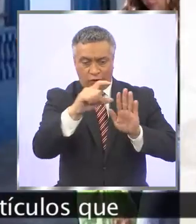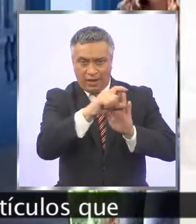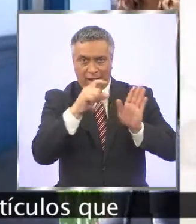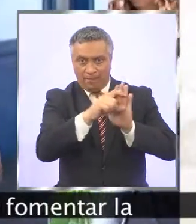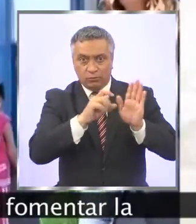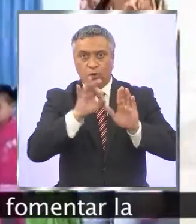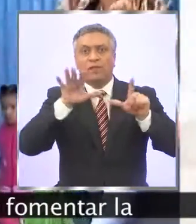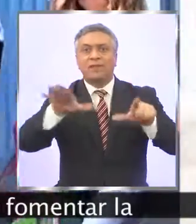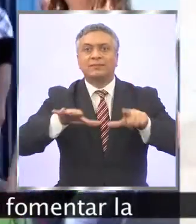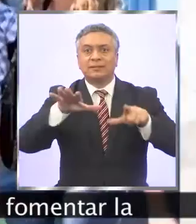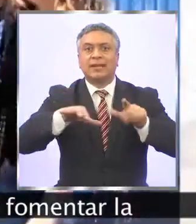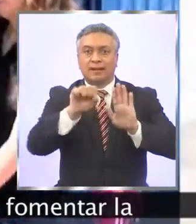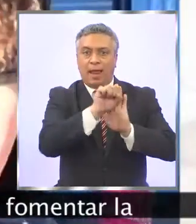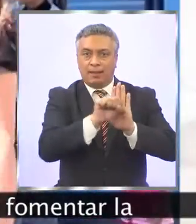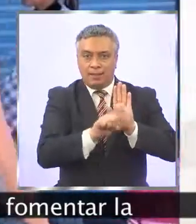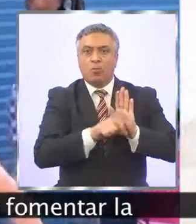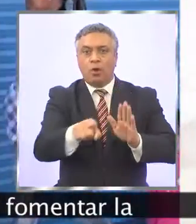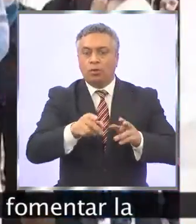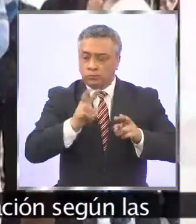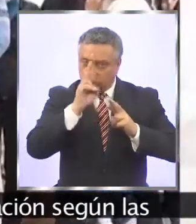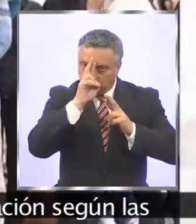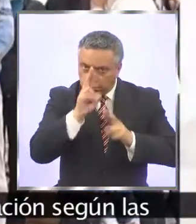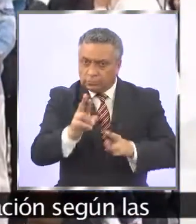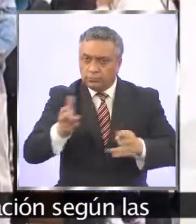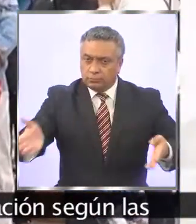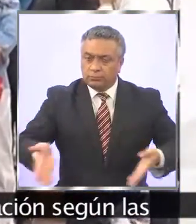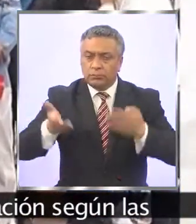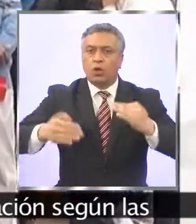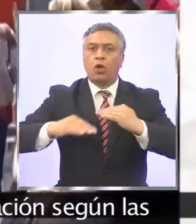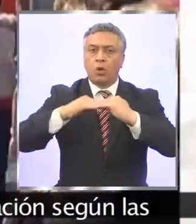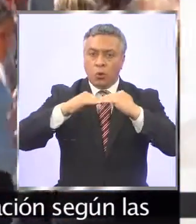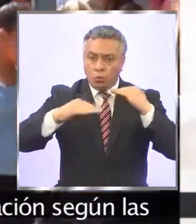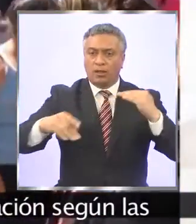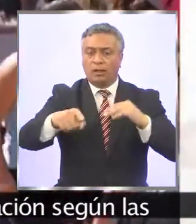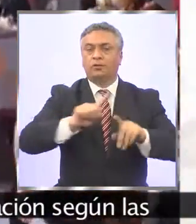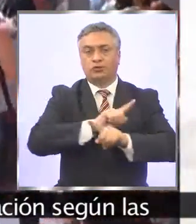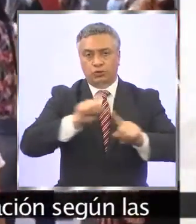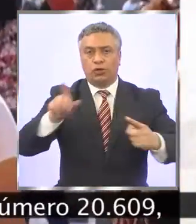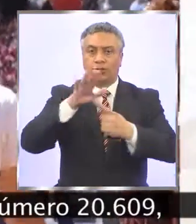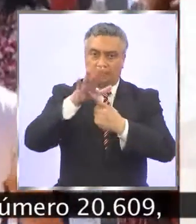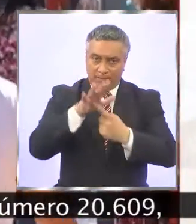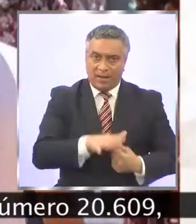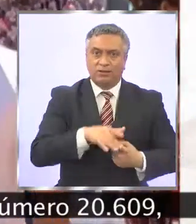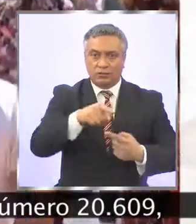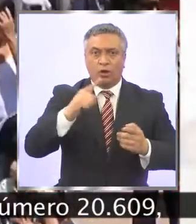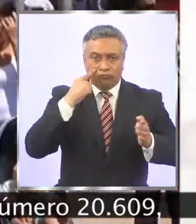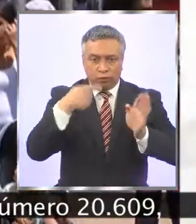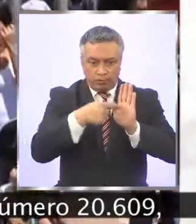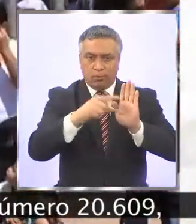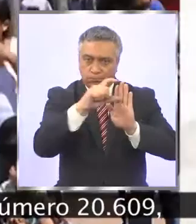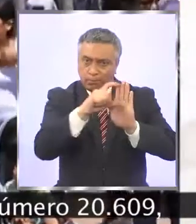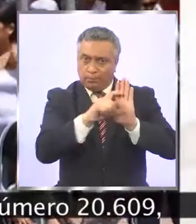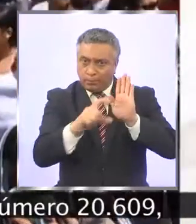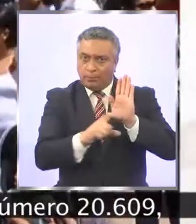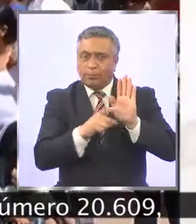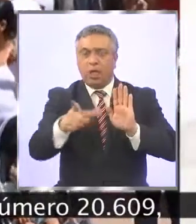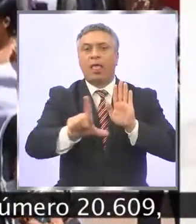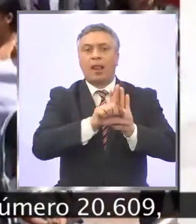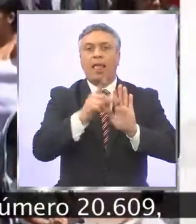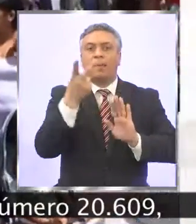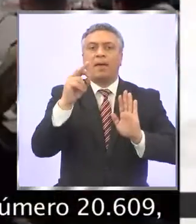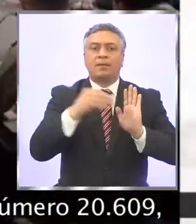artículos que tienen como objeto promover y fomentar la igualdad prohibiendo la discriminación según las categorías establecidas en la ley número